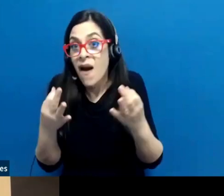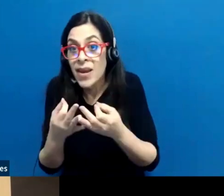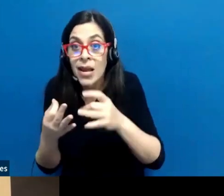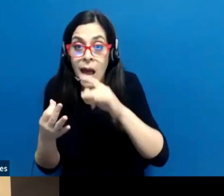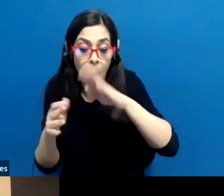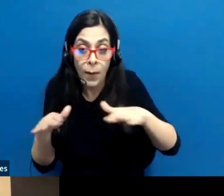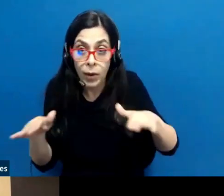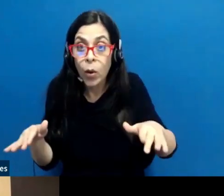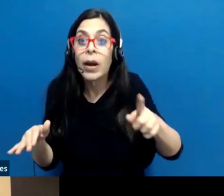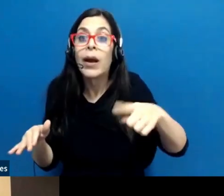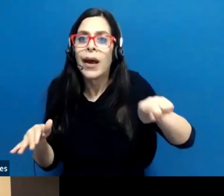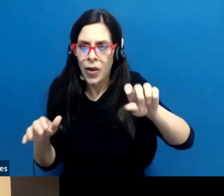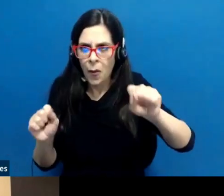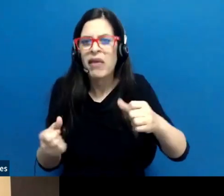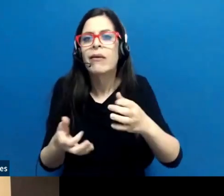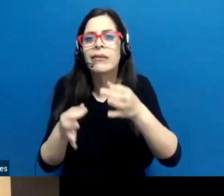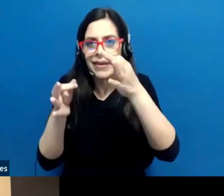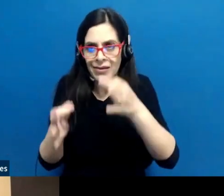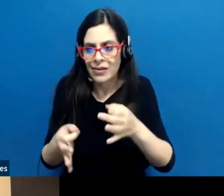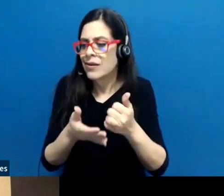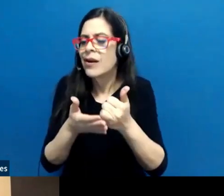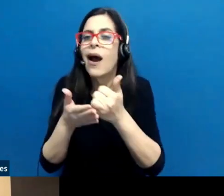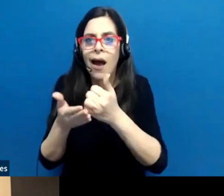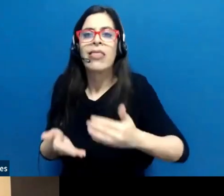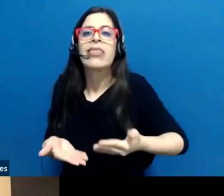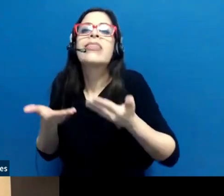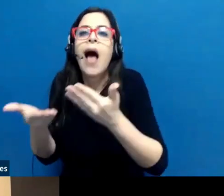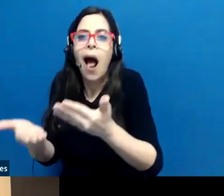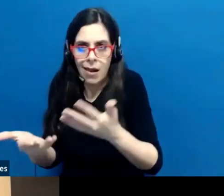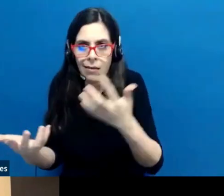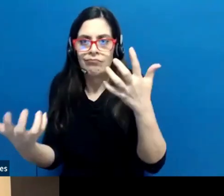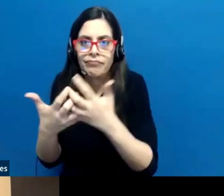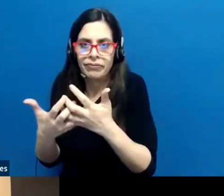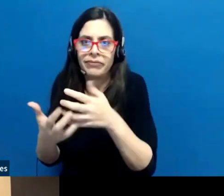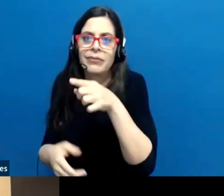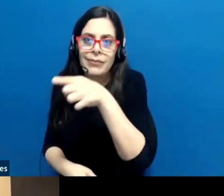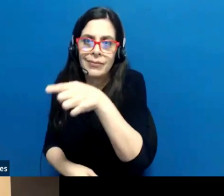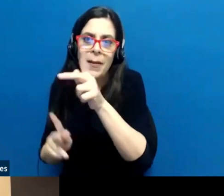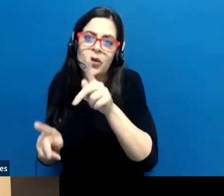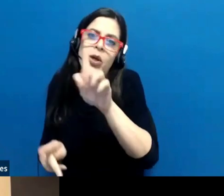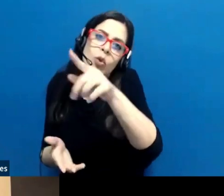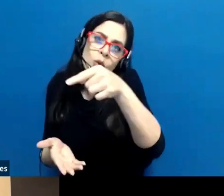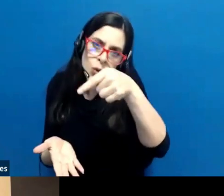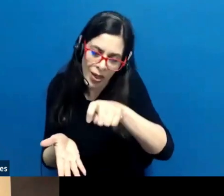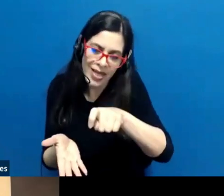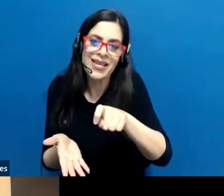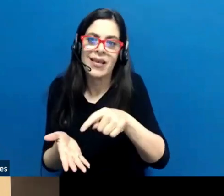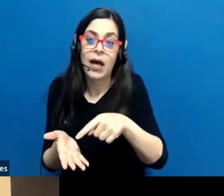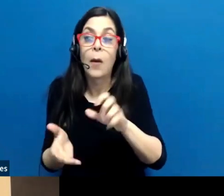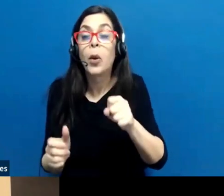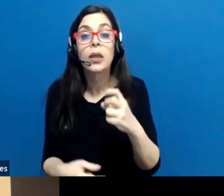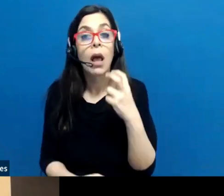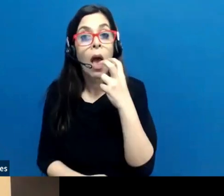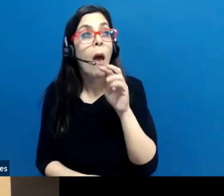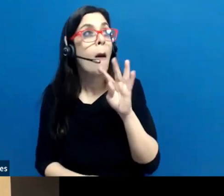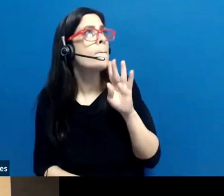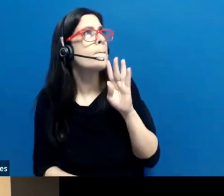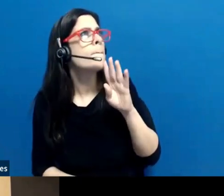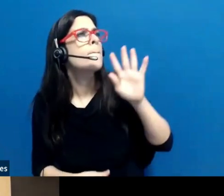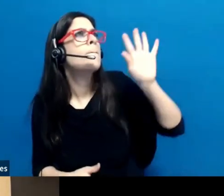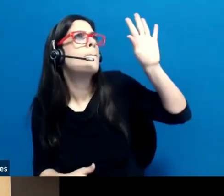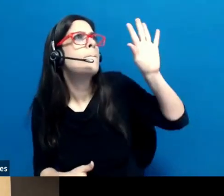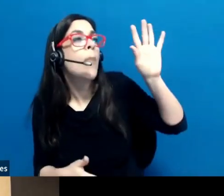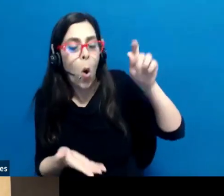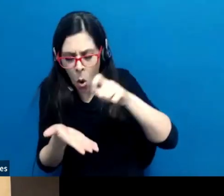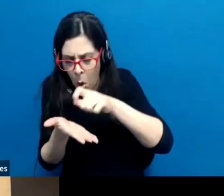quien toma esa determinación de conceder ese acomodo razonable. Esa petición puede ser verbal o puede ser de forma escrita